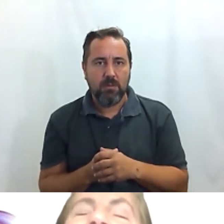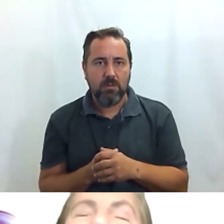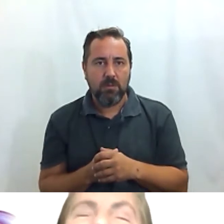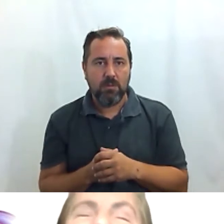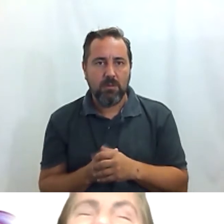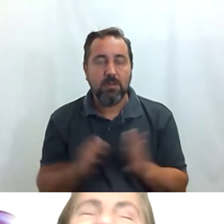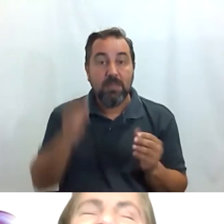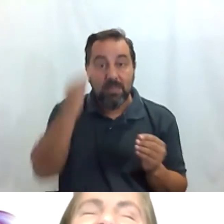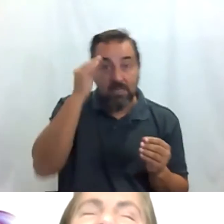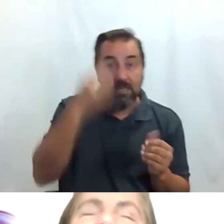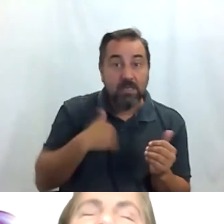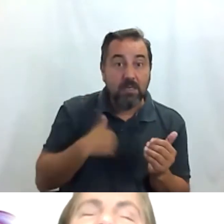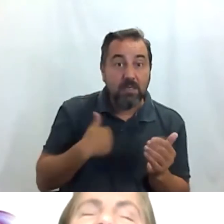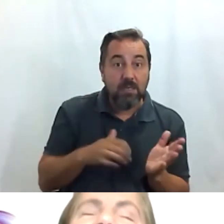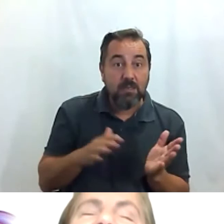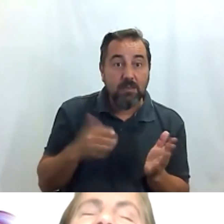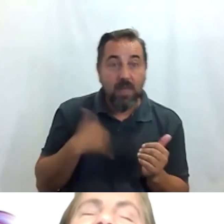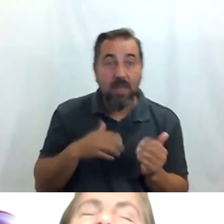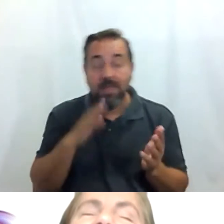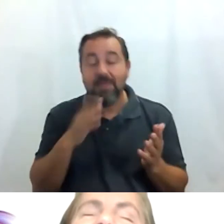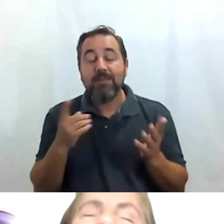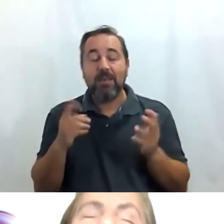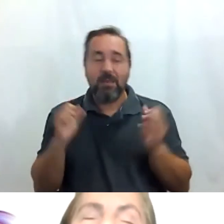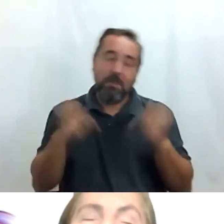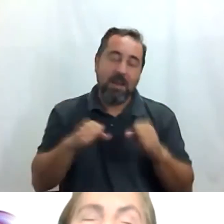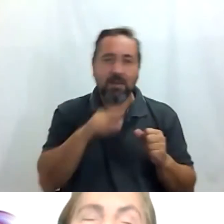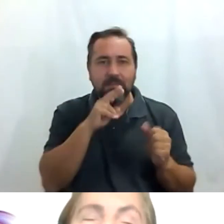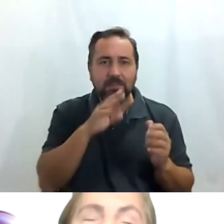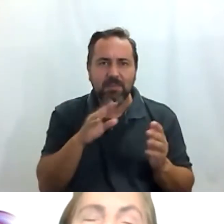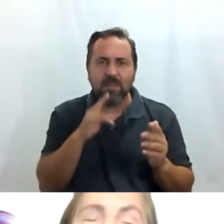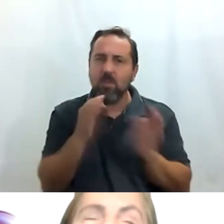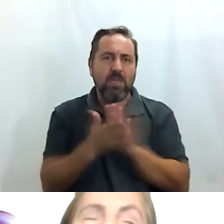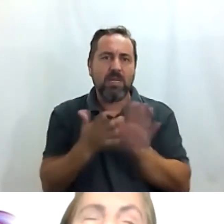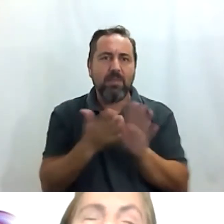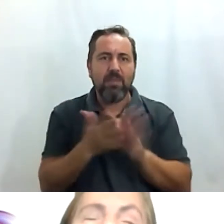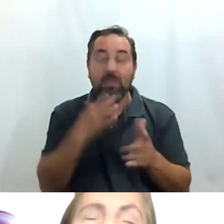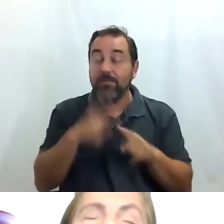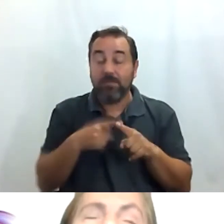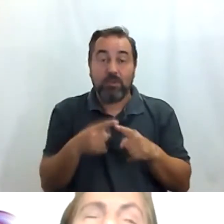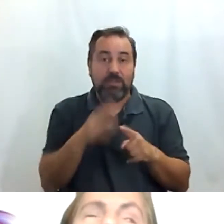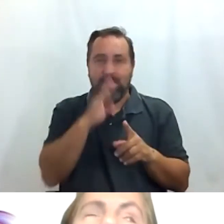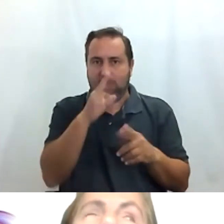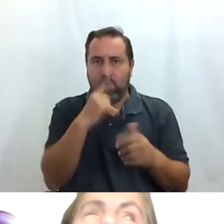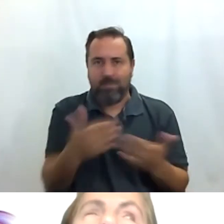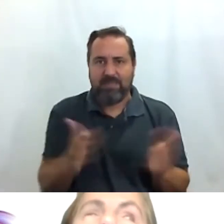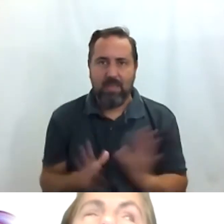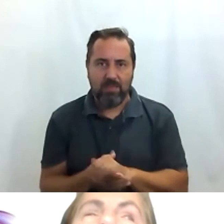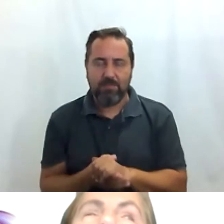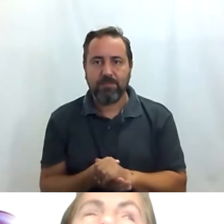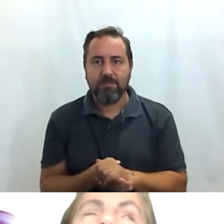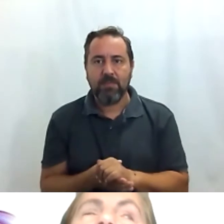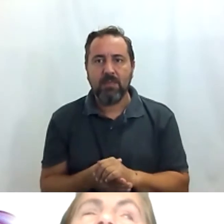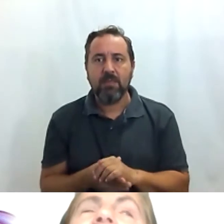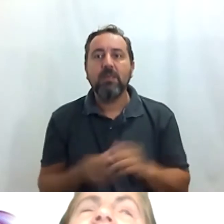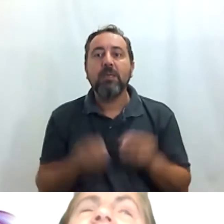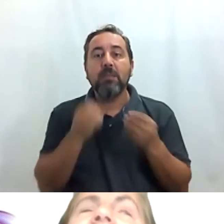Yo creo que ya estoy. está, vale. Ha sido rápido. Pásate el directo, no pasa nada. Venga,